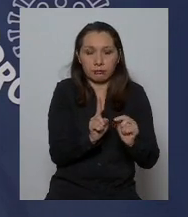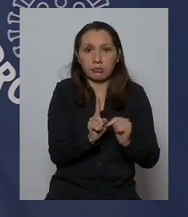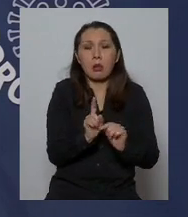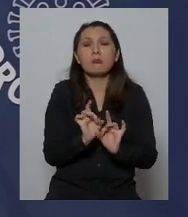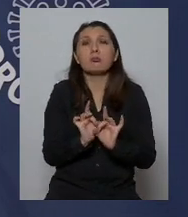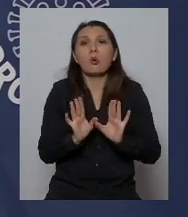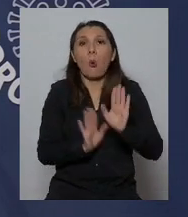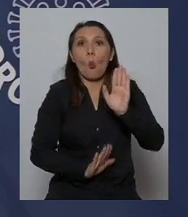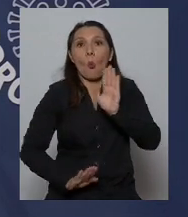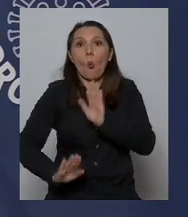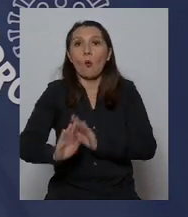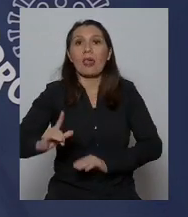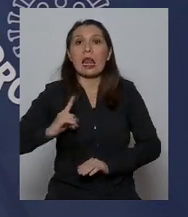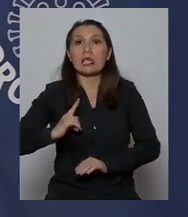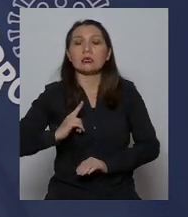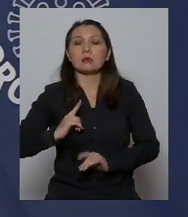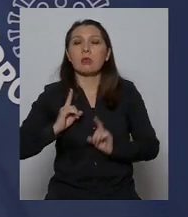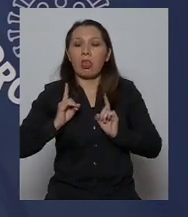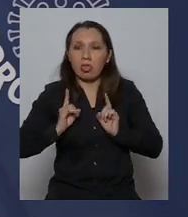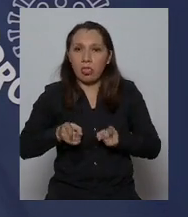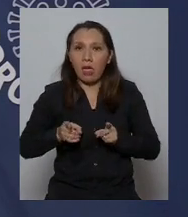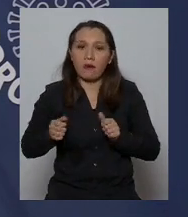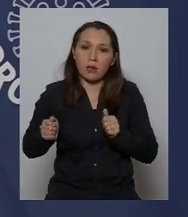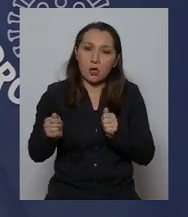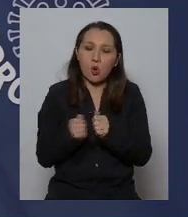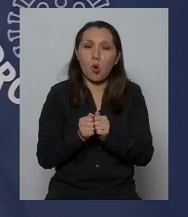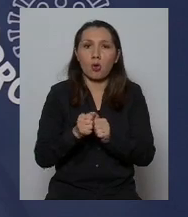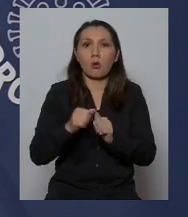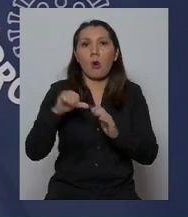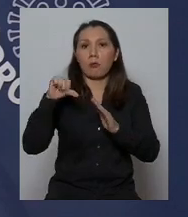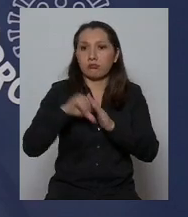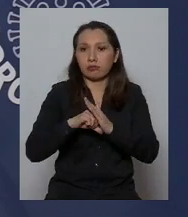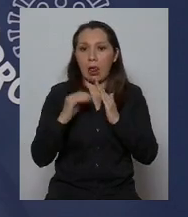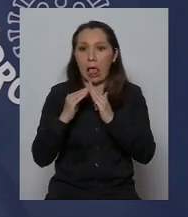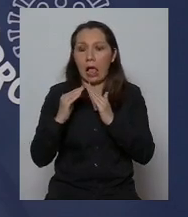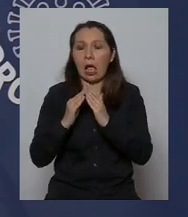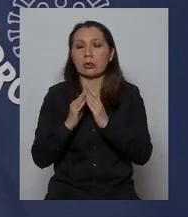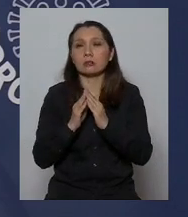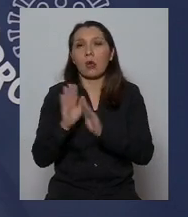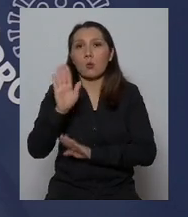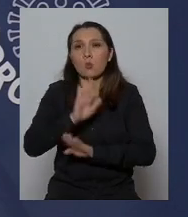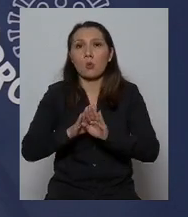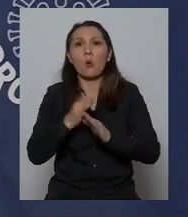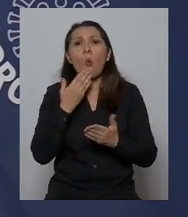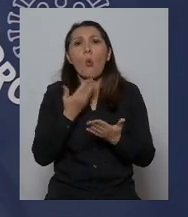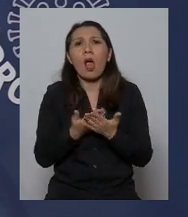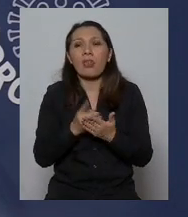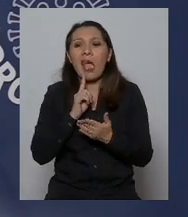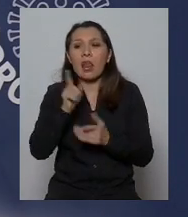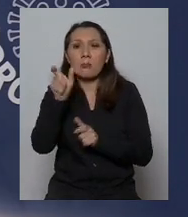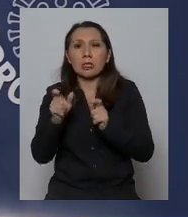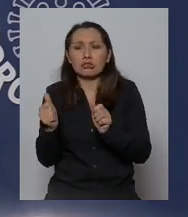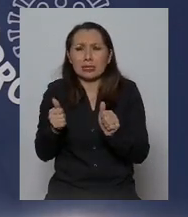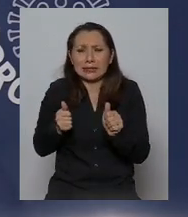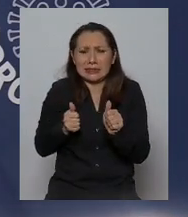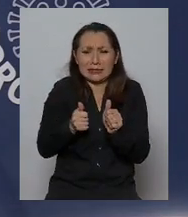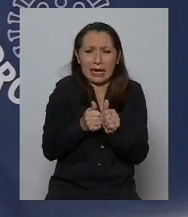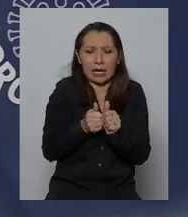preventiva la licencia médica que debe acompañar esa cuarentena preventiva en los contactos estrechos